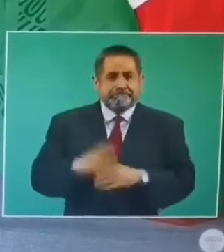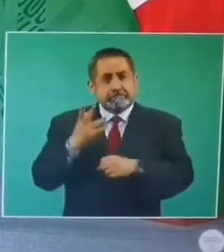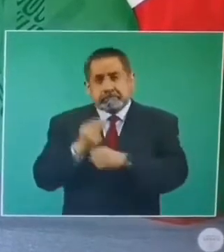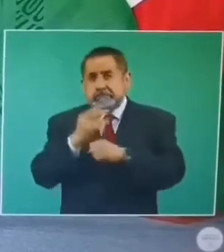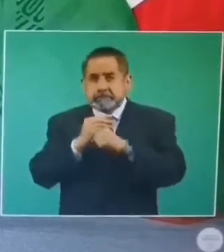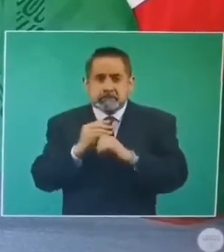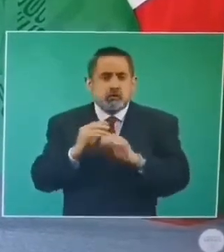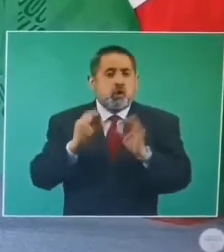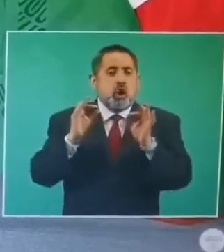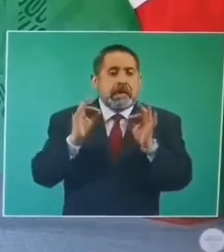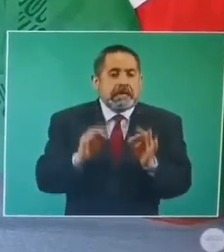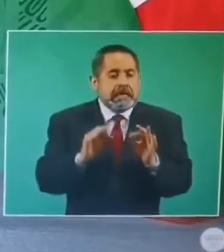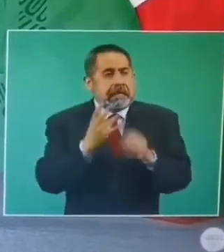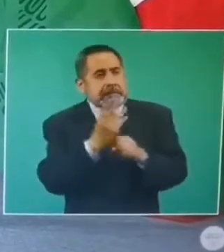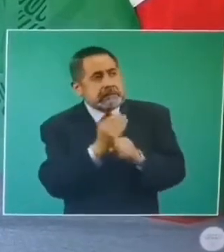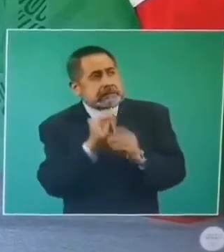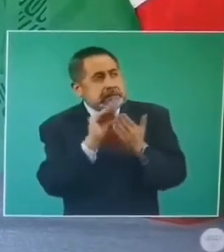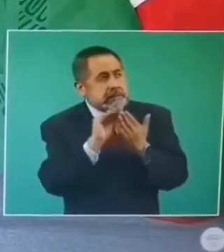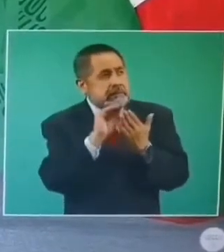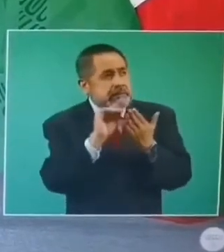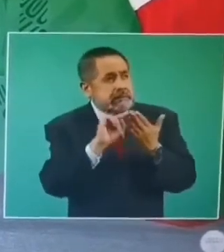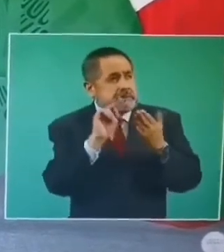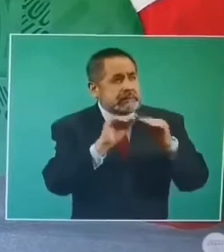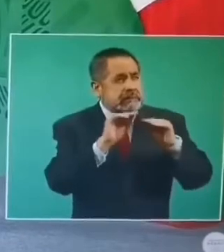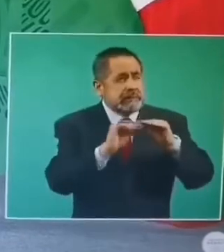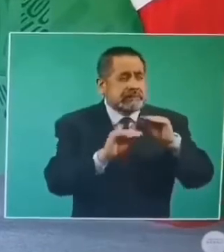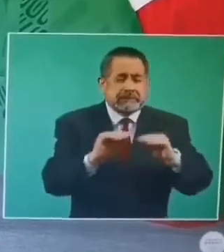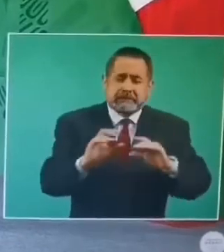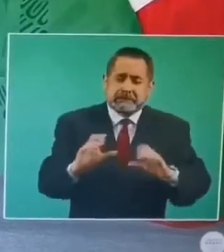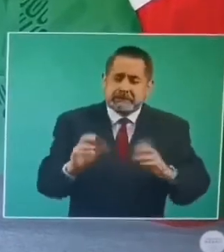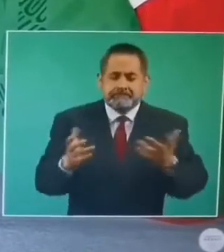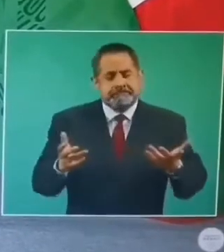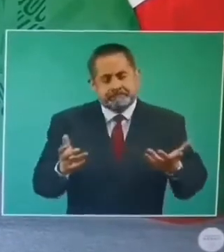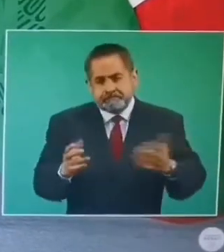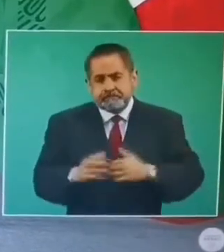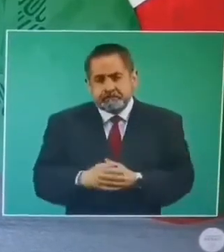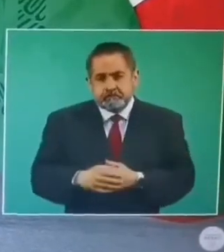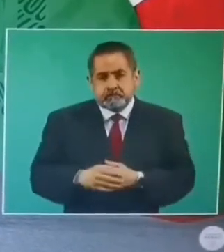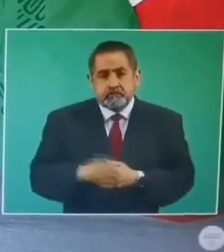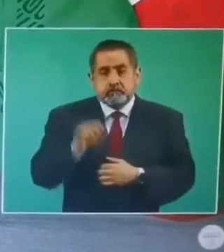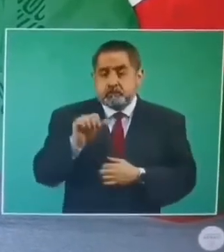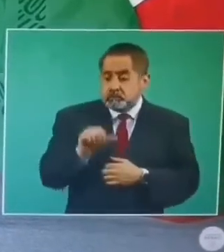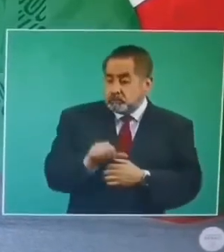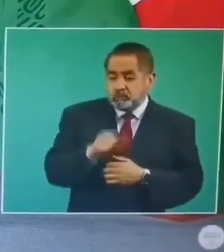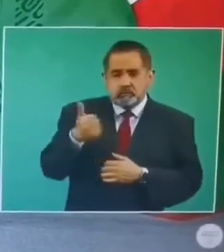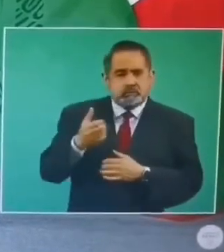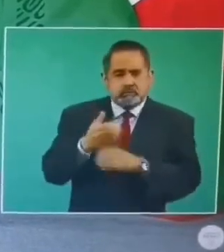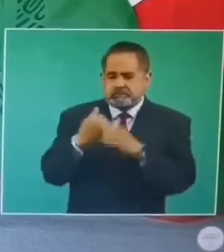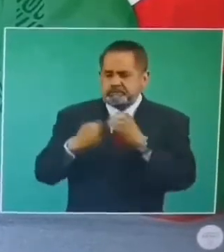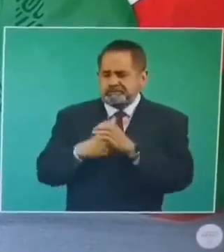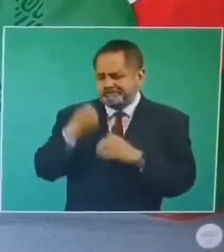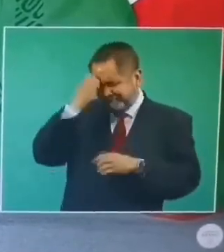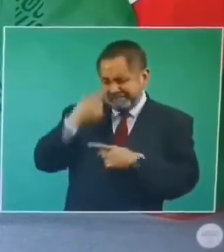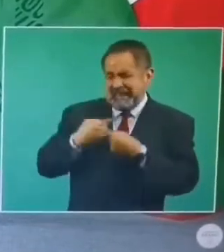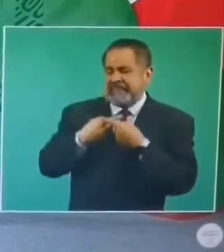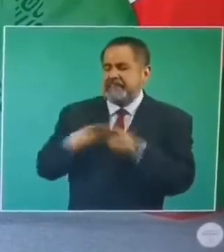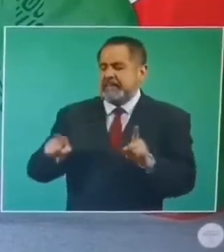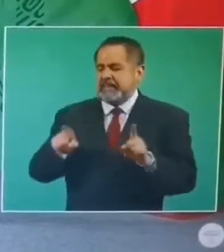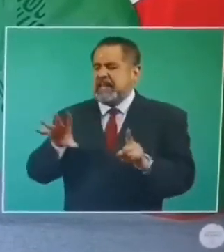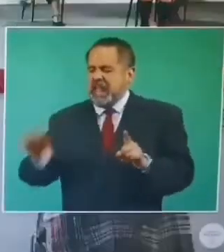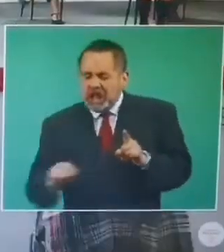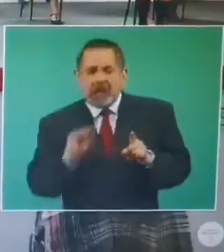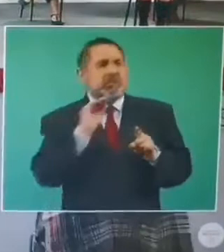los materiales originales, impedir que se utilicen otro tipo de materiales,